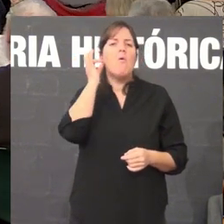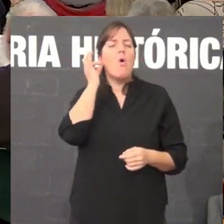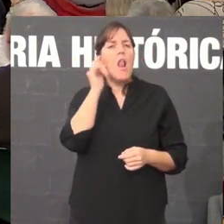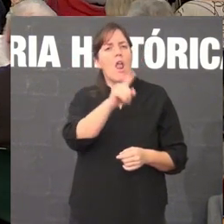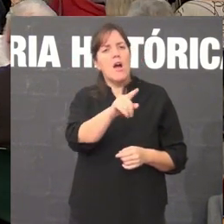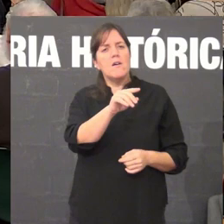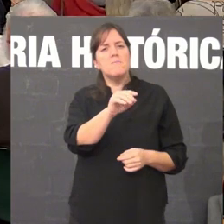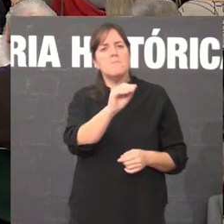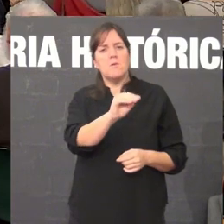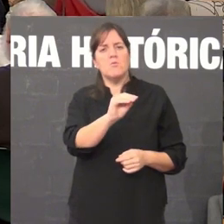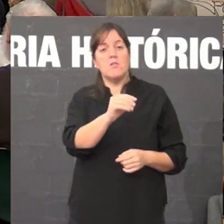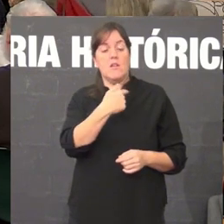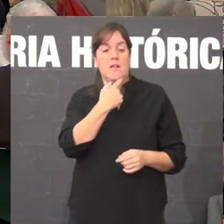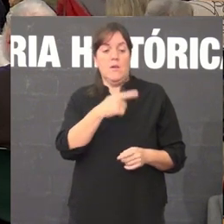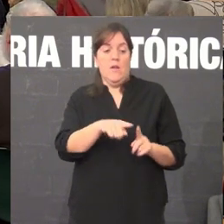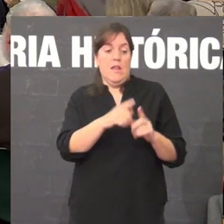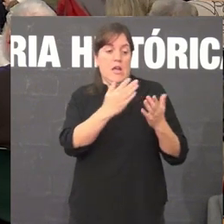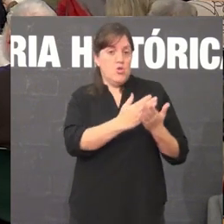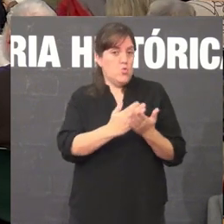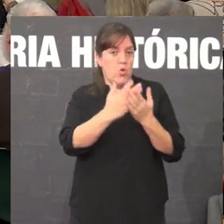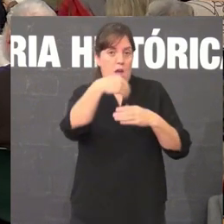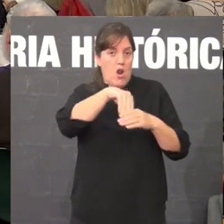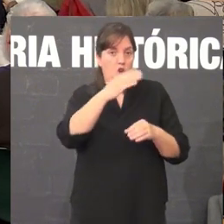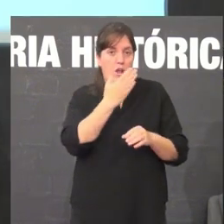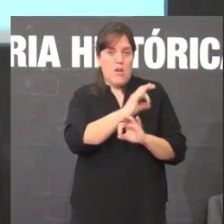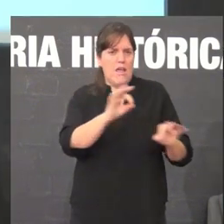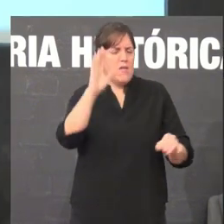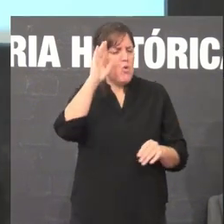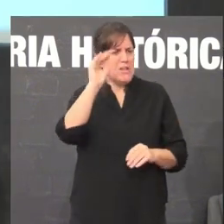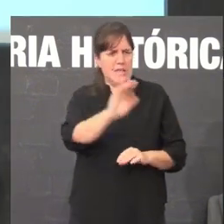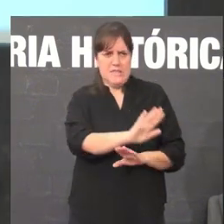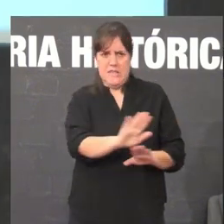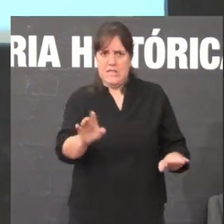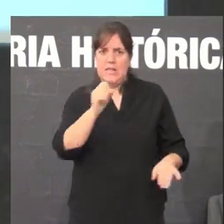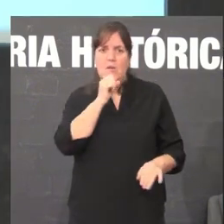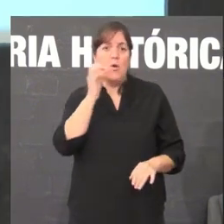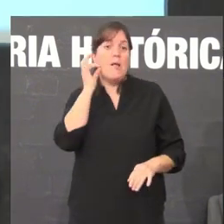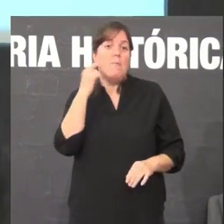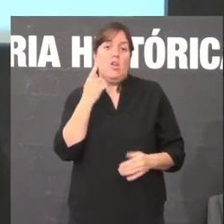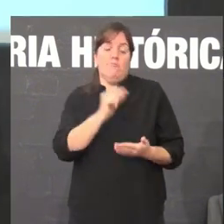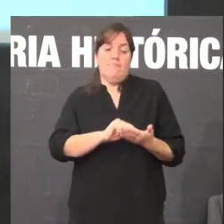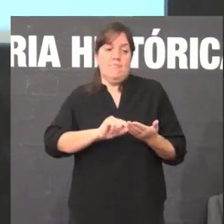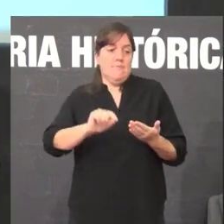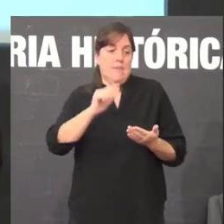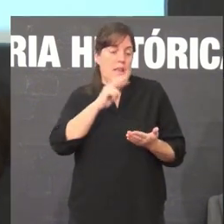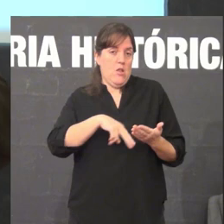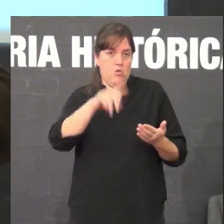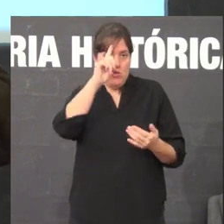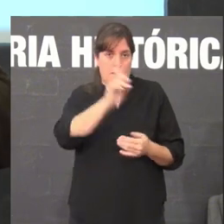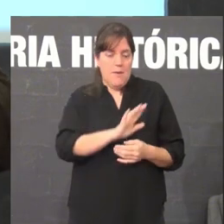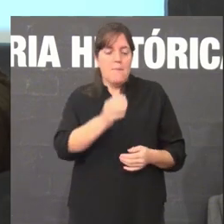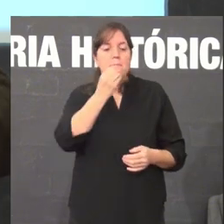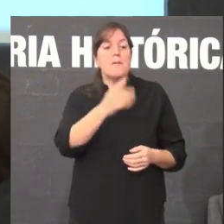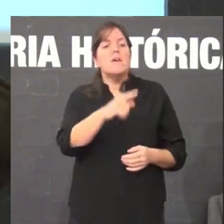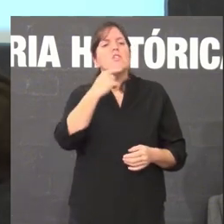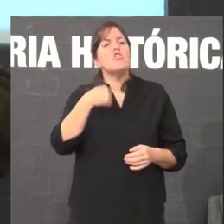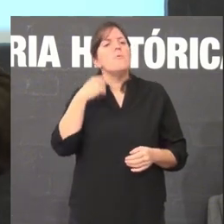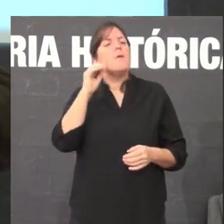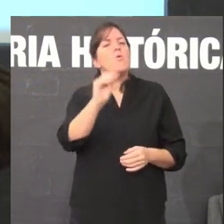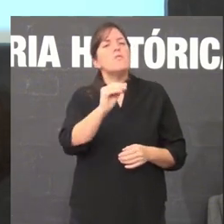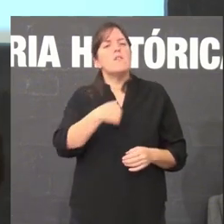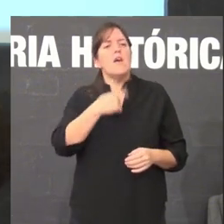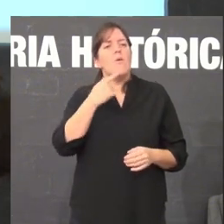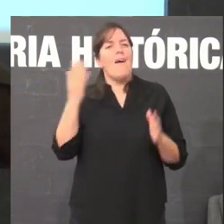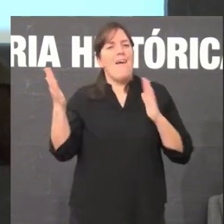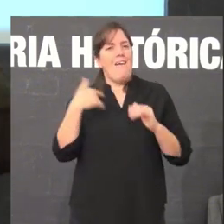oportunidade de estudar, era moi inteligente, a miña aboa, máis analfabeta. Eu perguntei, cando fun tomando conxencia de que a